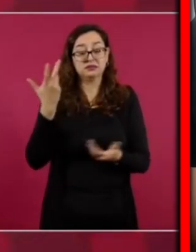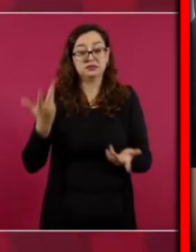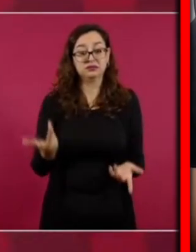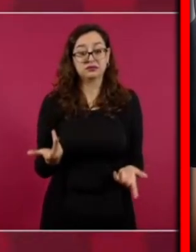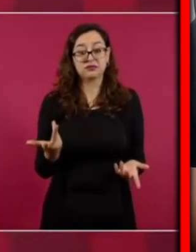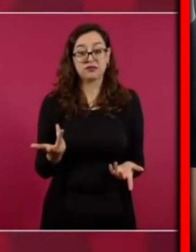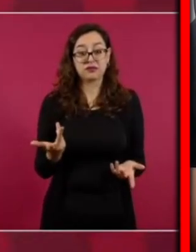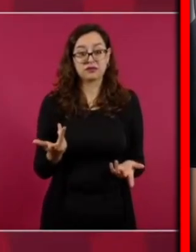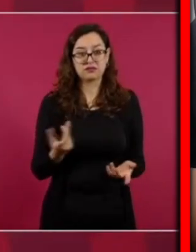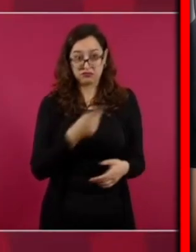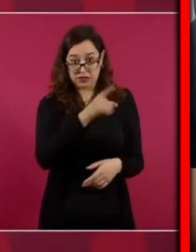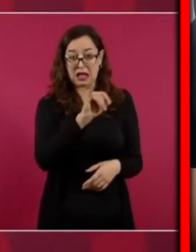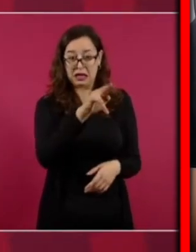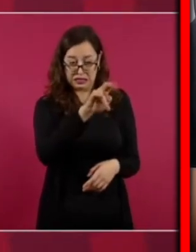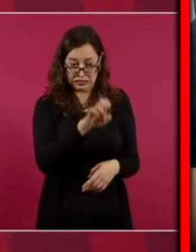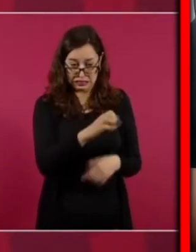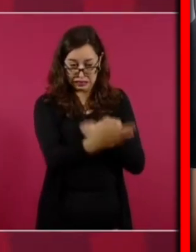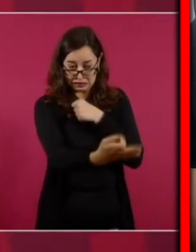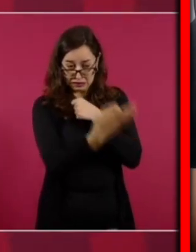ganamos por el pueblo